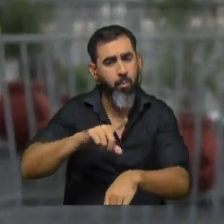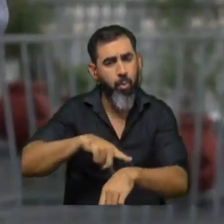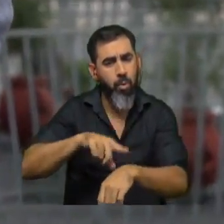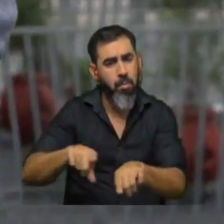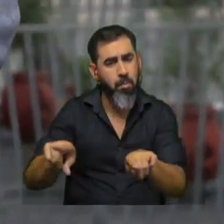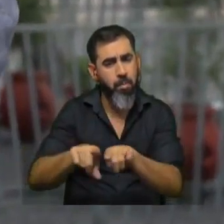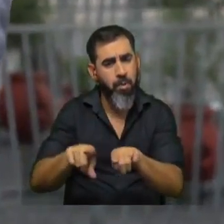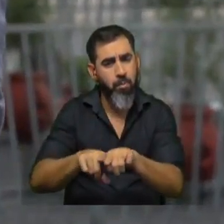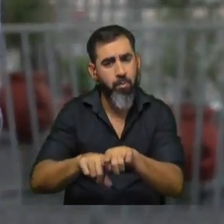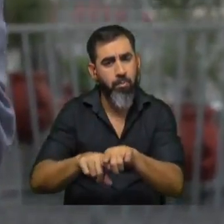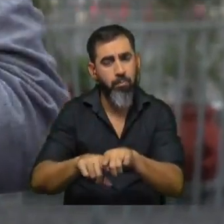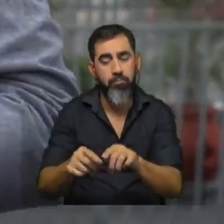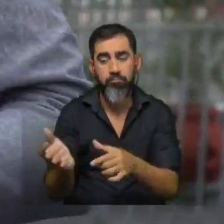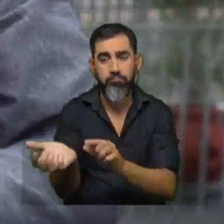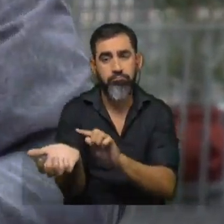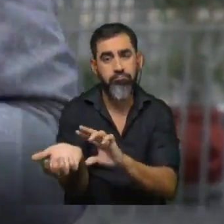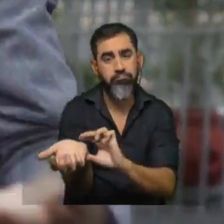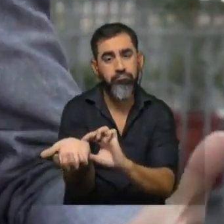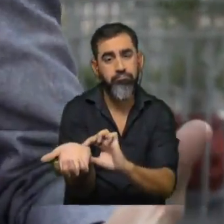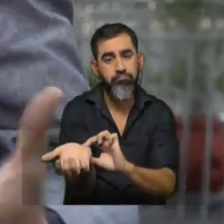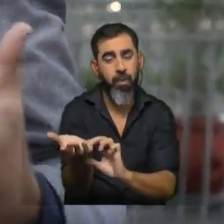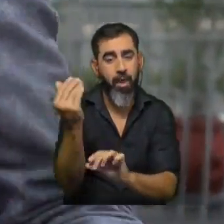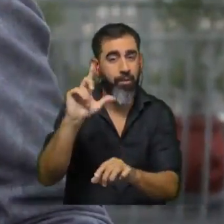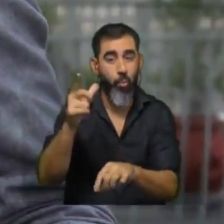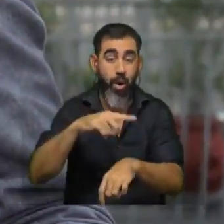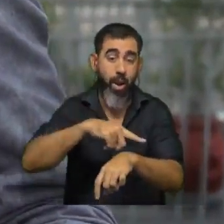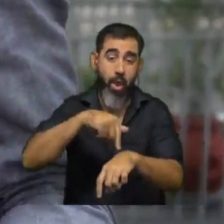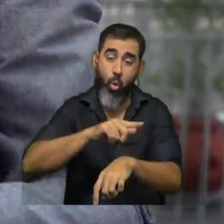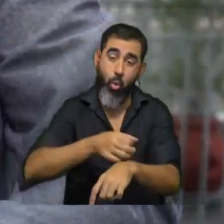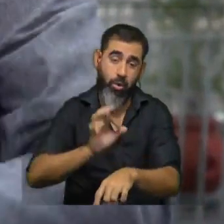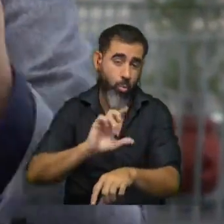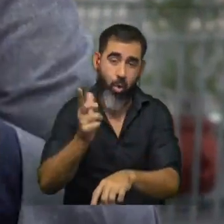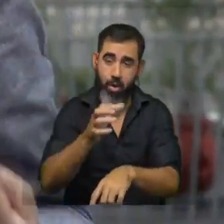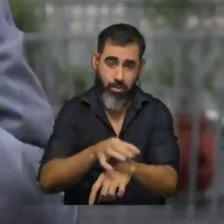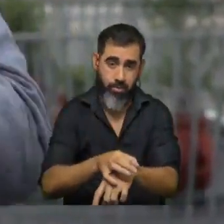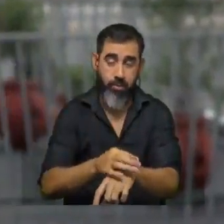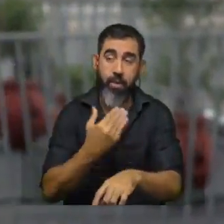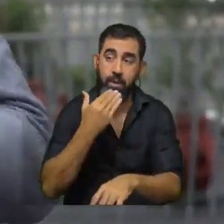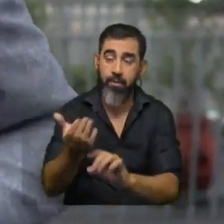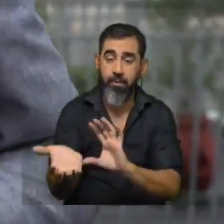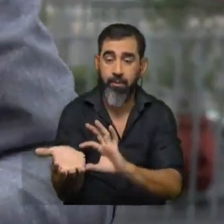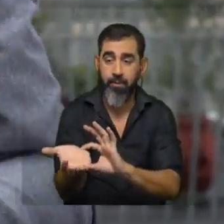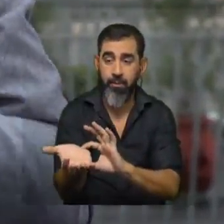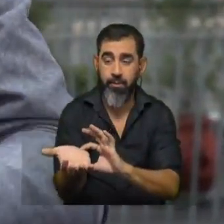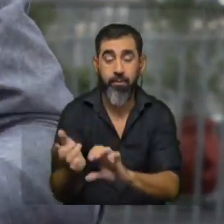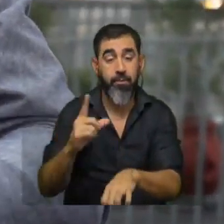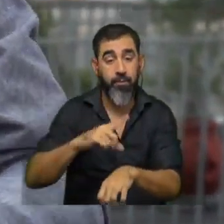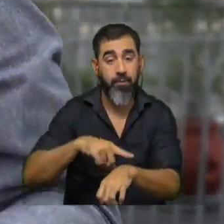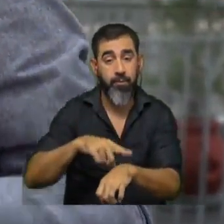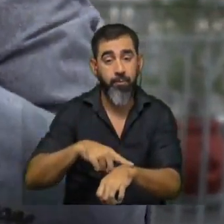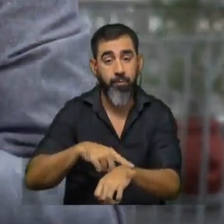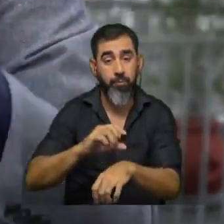verificó tomando su pulso como forma de medir el tiempo en aquella época no había relojes y gracias a eso después Galileo lo que hizo además fue